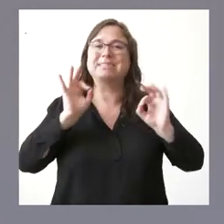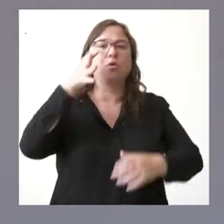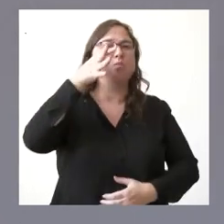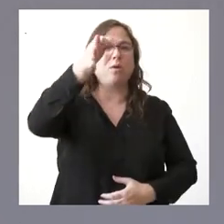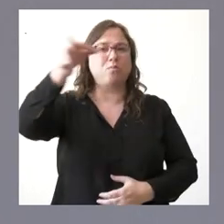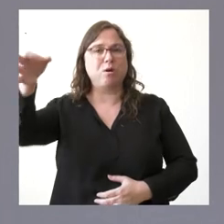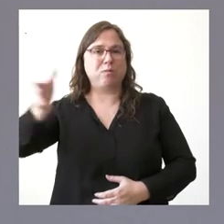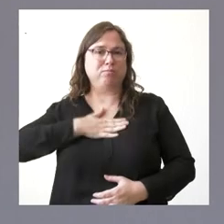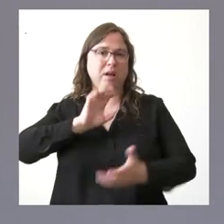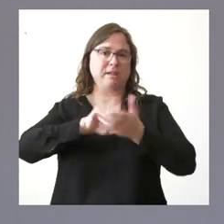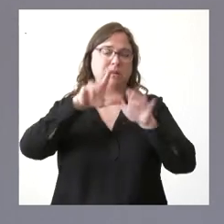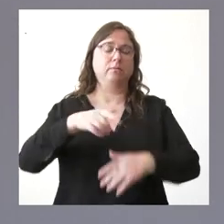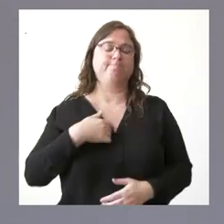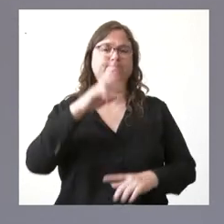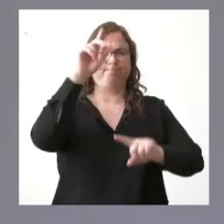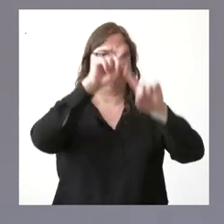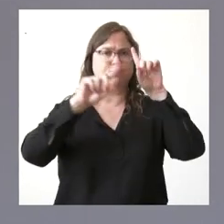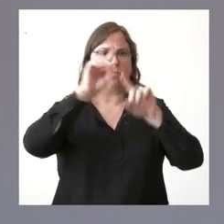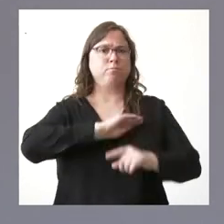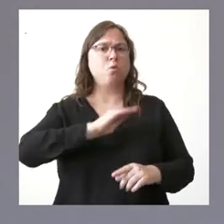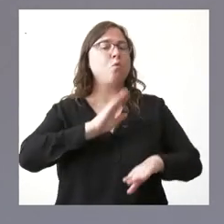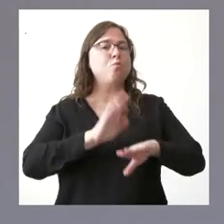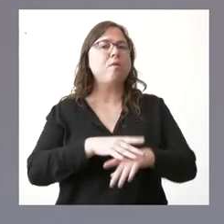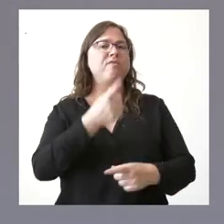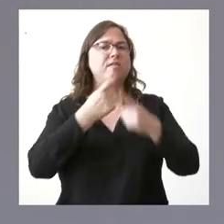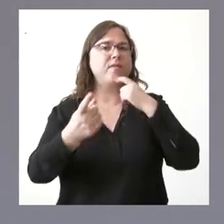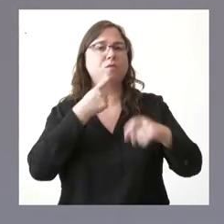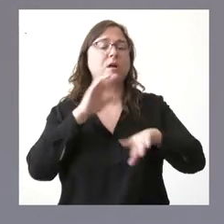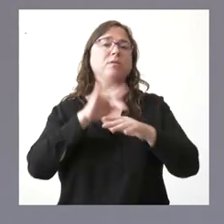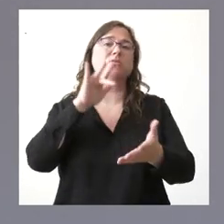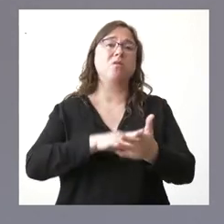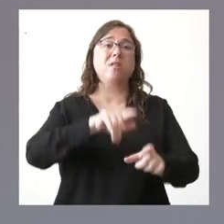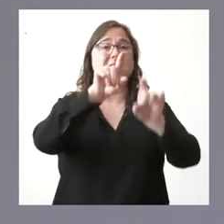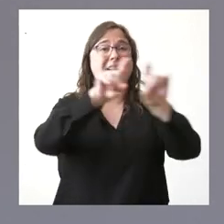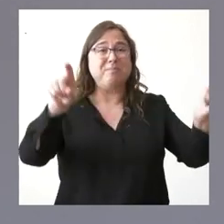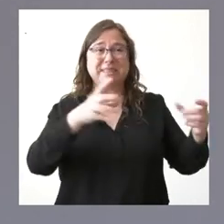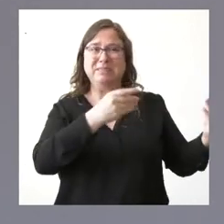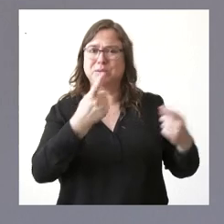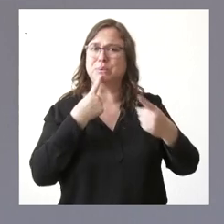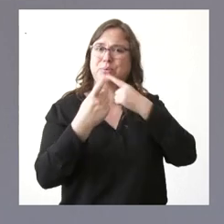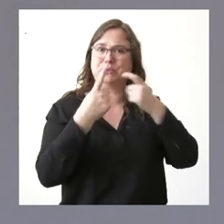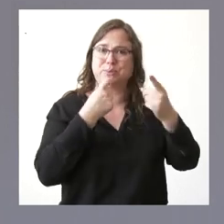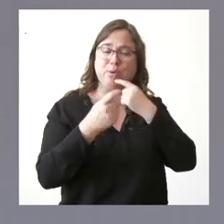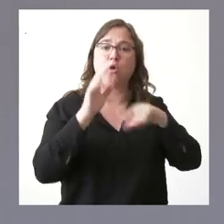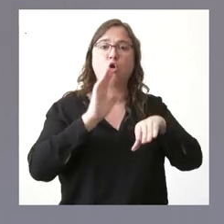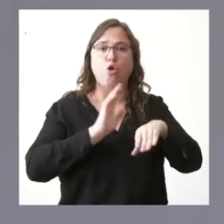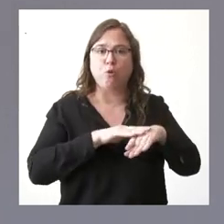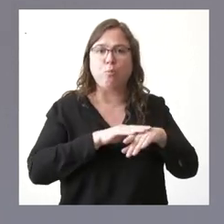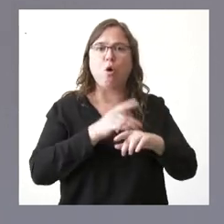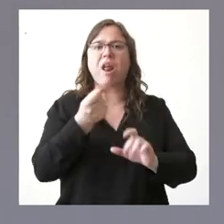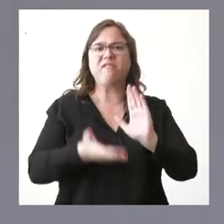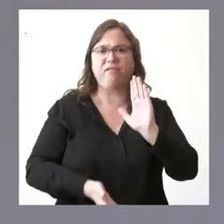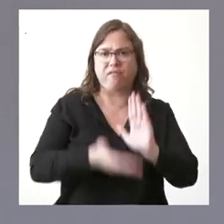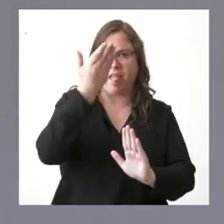especialmente preocupante cuando hablamos de las dificultades por las que atraviesan muchas empresas del transporte, ante la subida de la inflación, de la